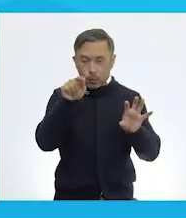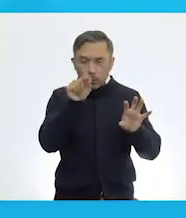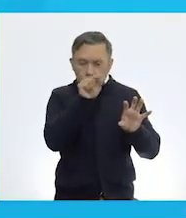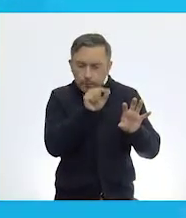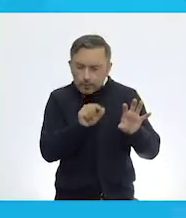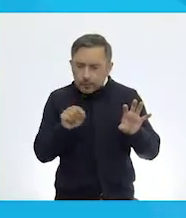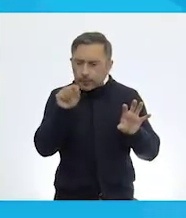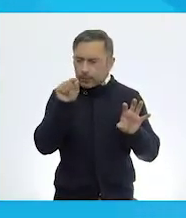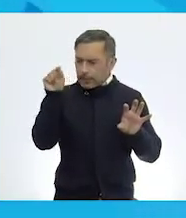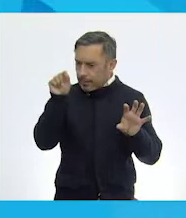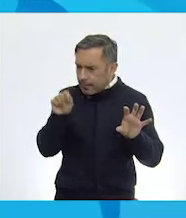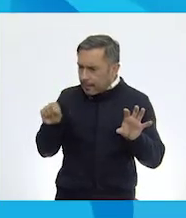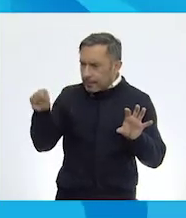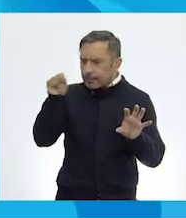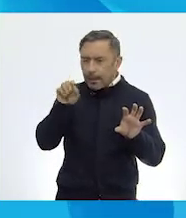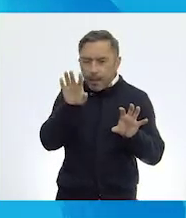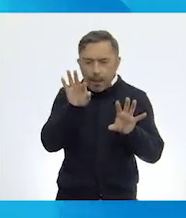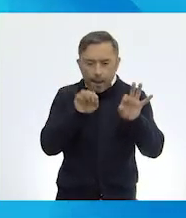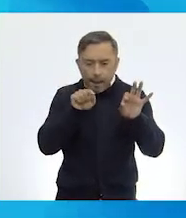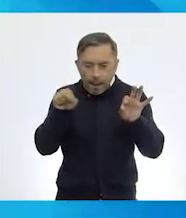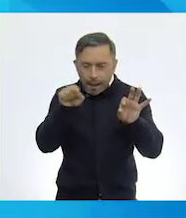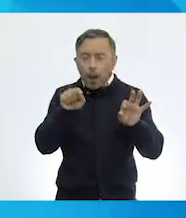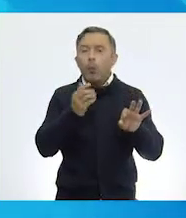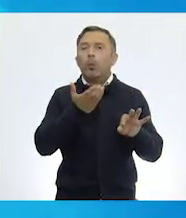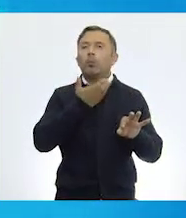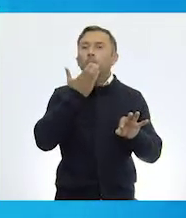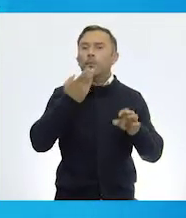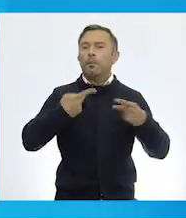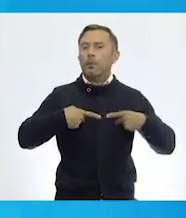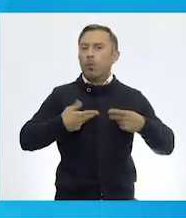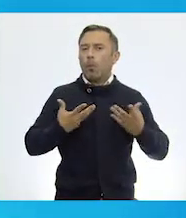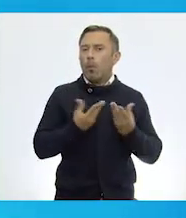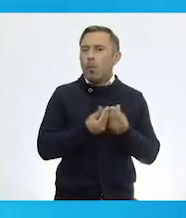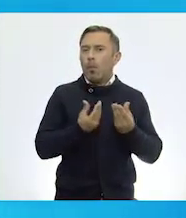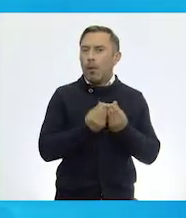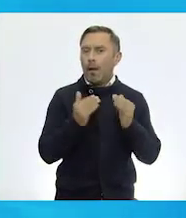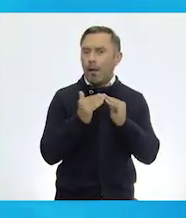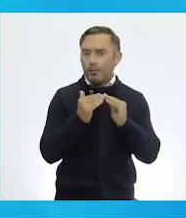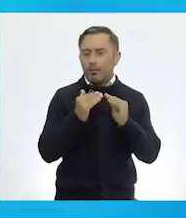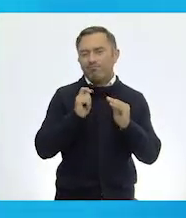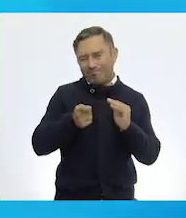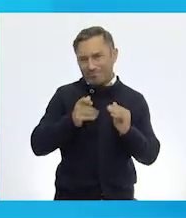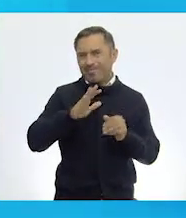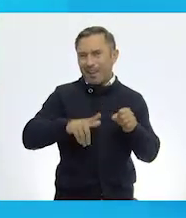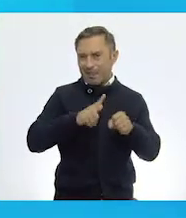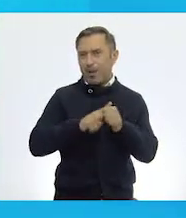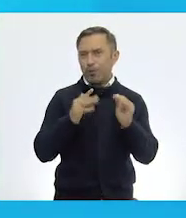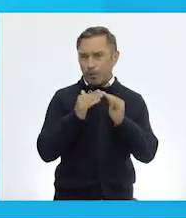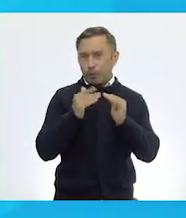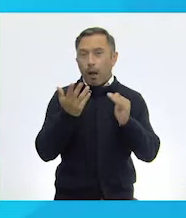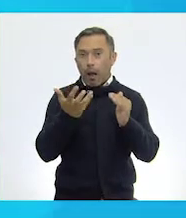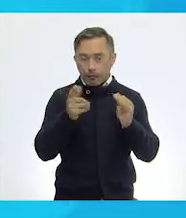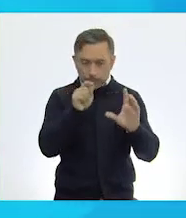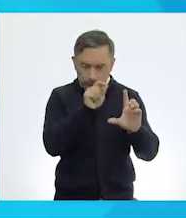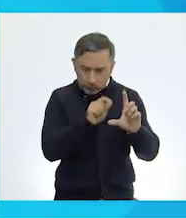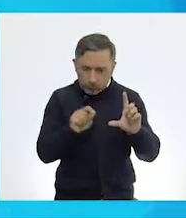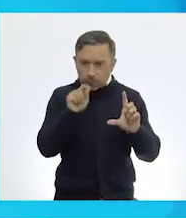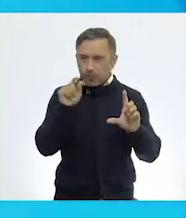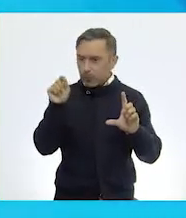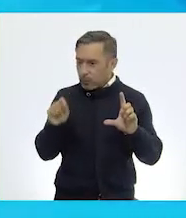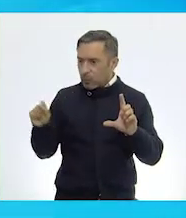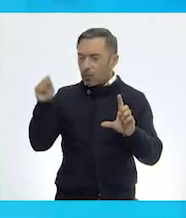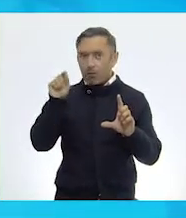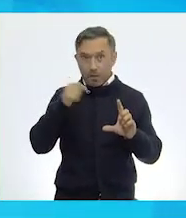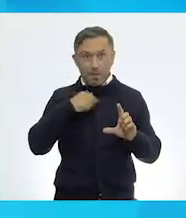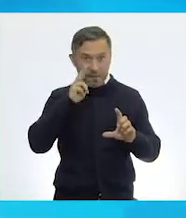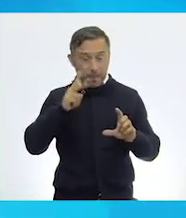es decir, los animales domésticos. Bien, antes de empezar esta actividad, podemos ir viendo todos los animales que están en la